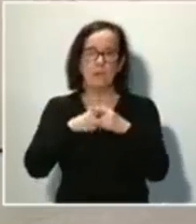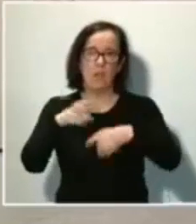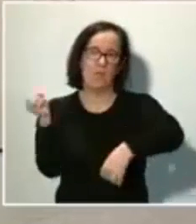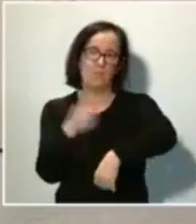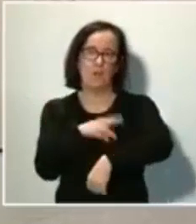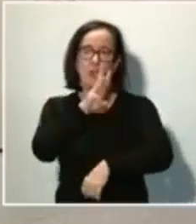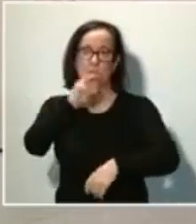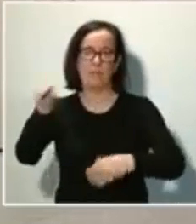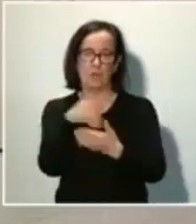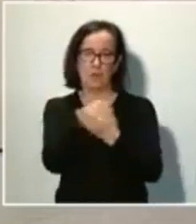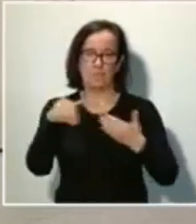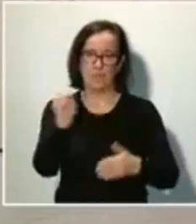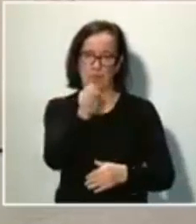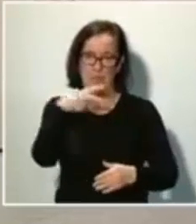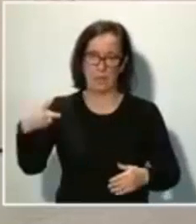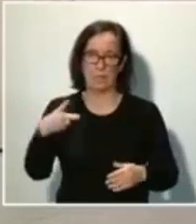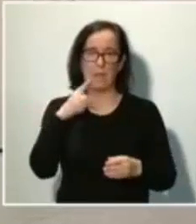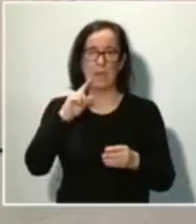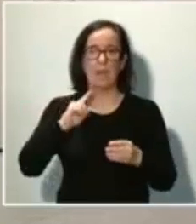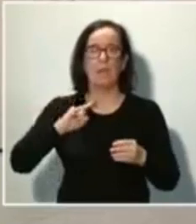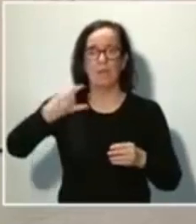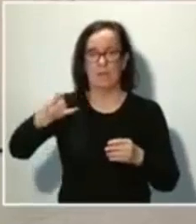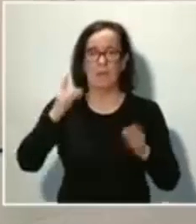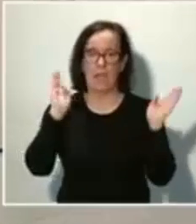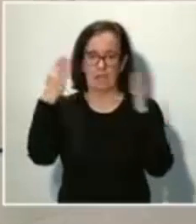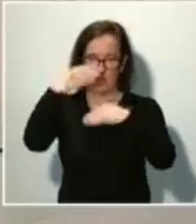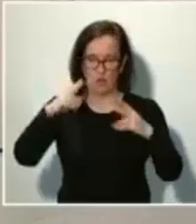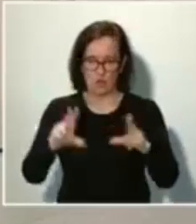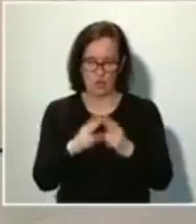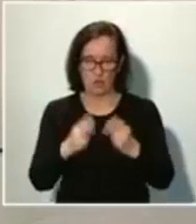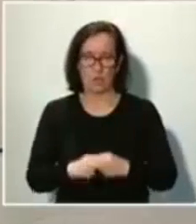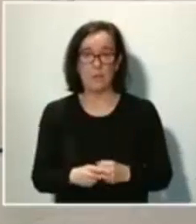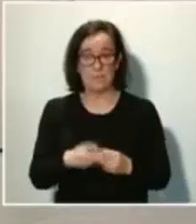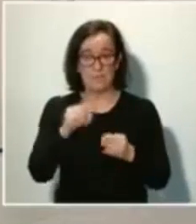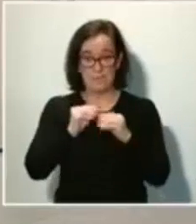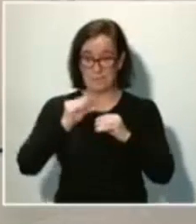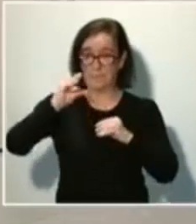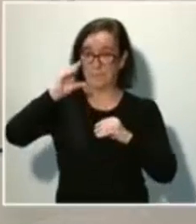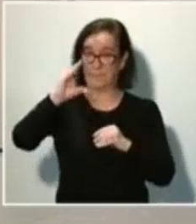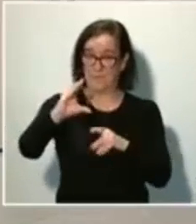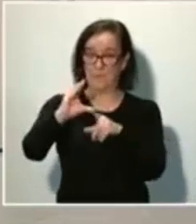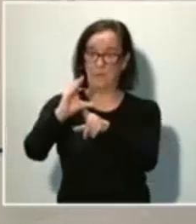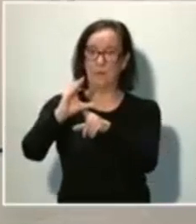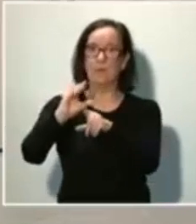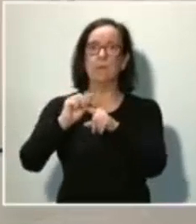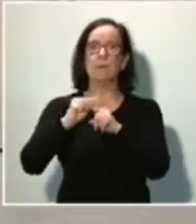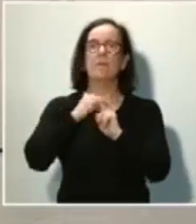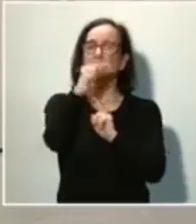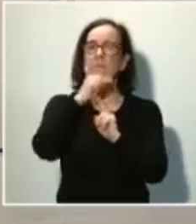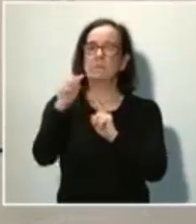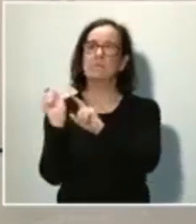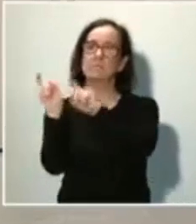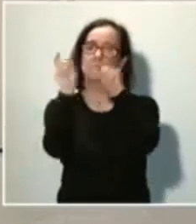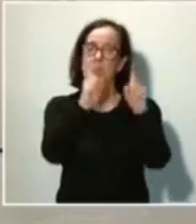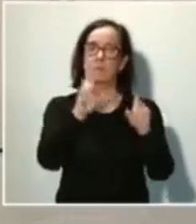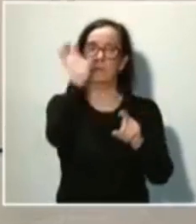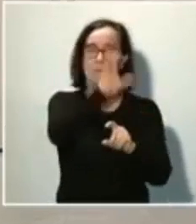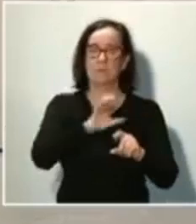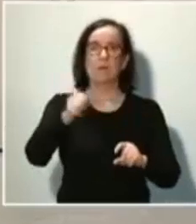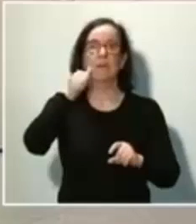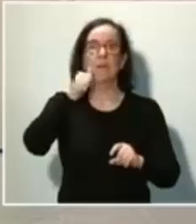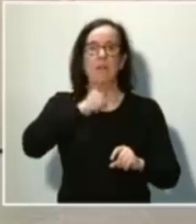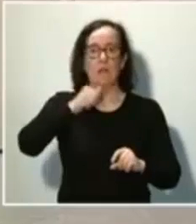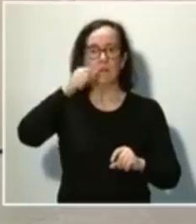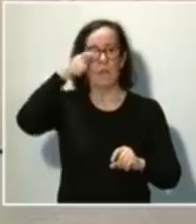millones de euros para reforzar la atención social. Esa cantidad será transferida a las comunidades autónomas, a Ceuta y a Melilla, para